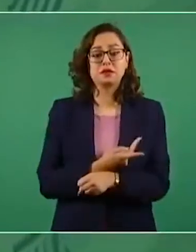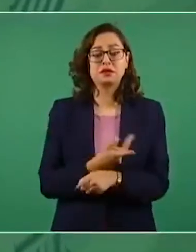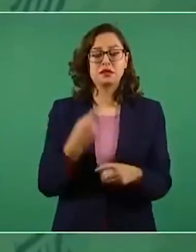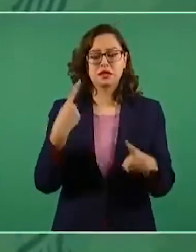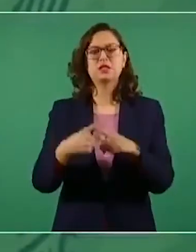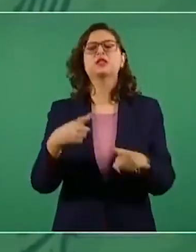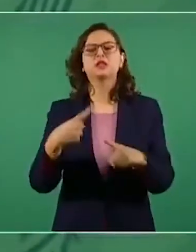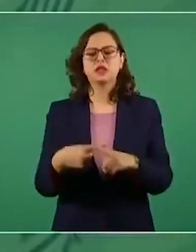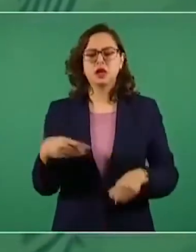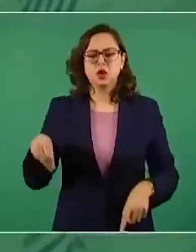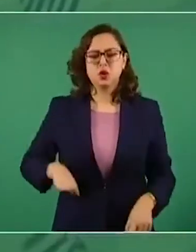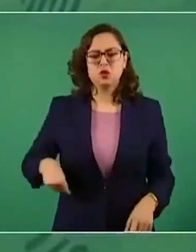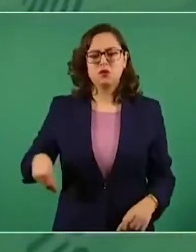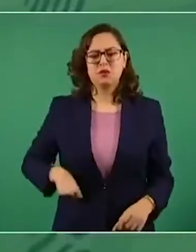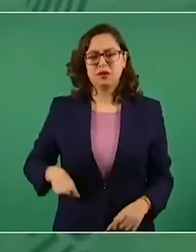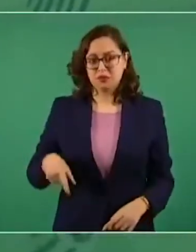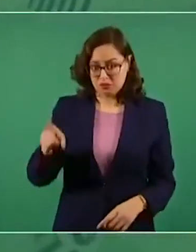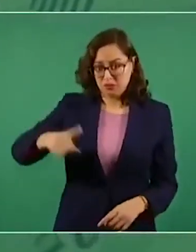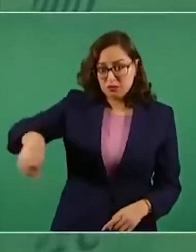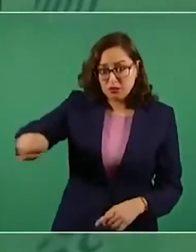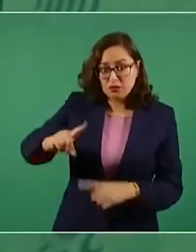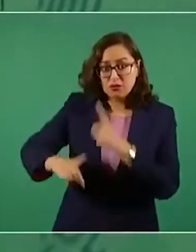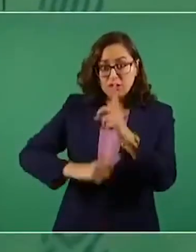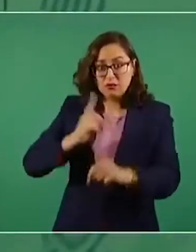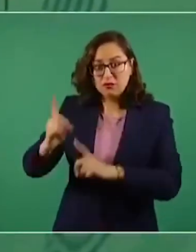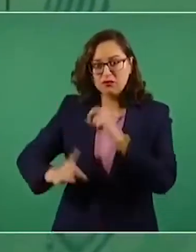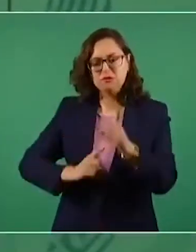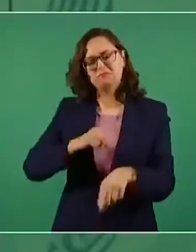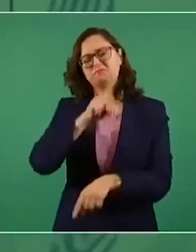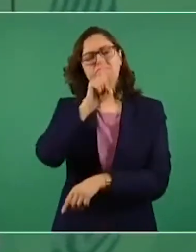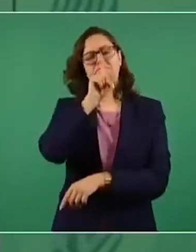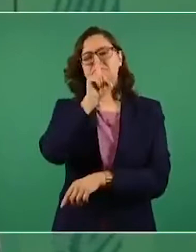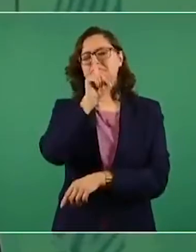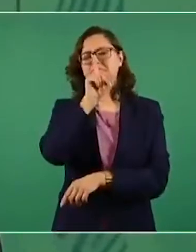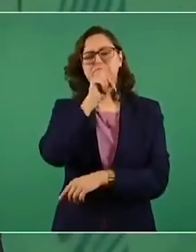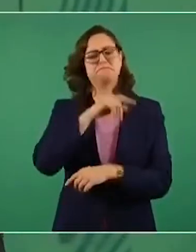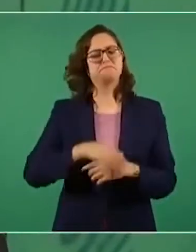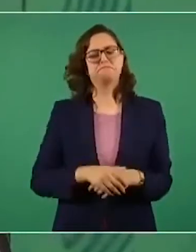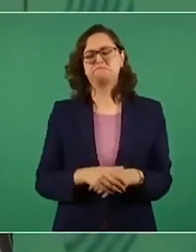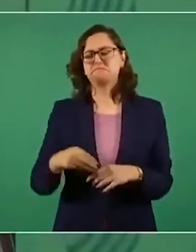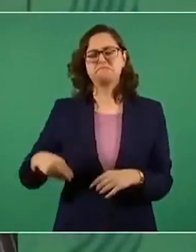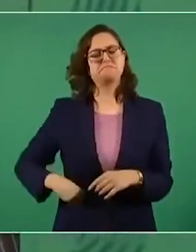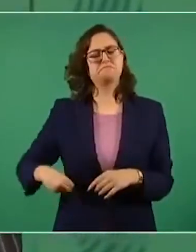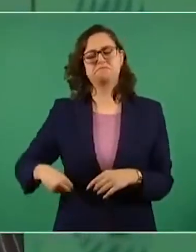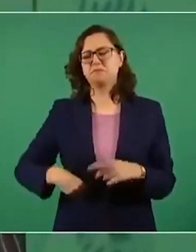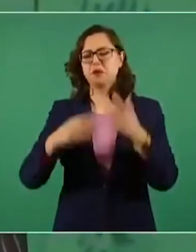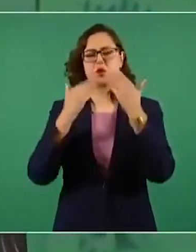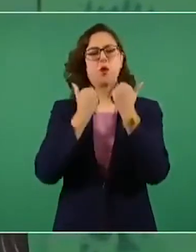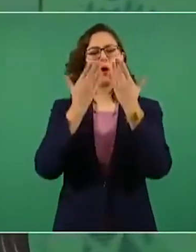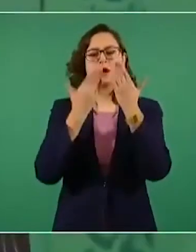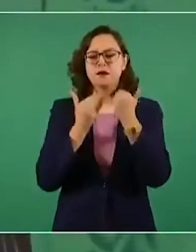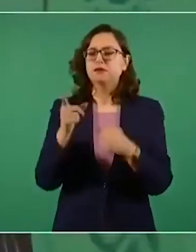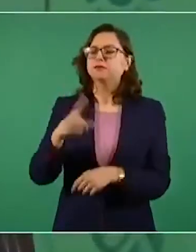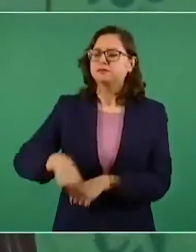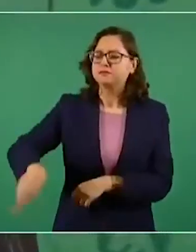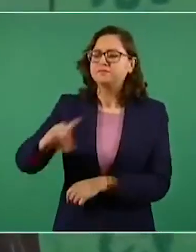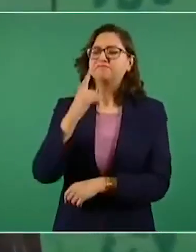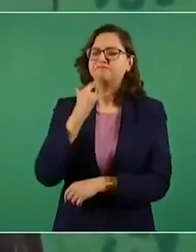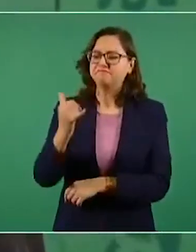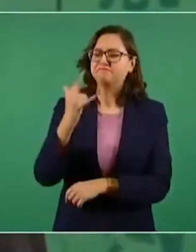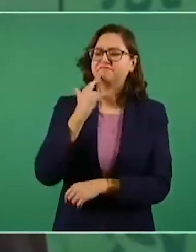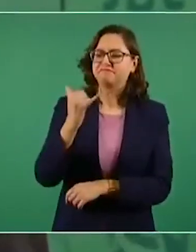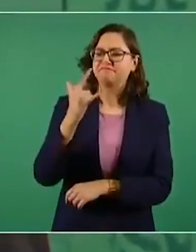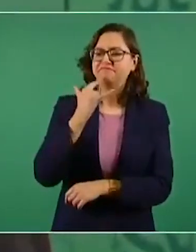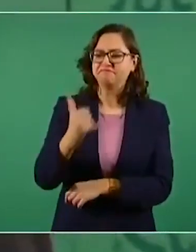los deportistas, repito, ellos se aplicaron y